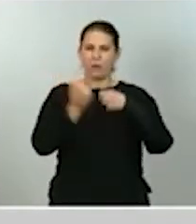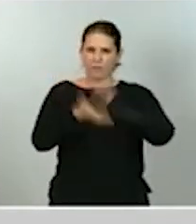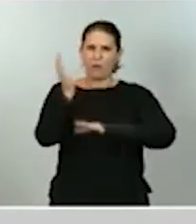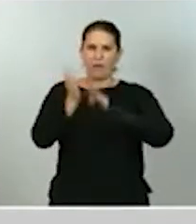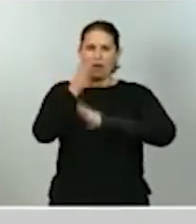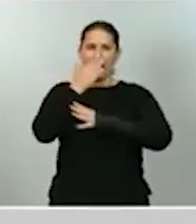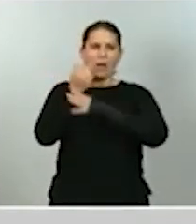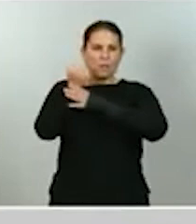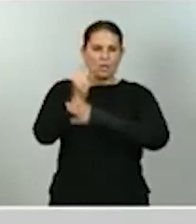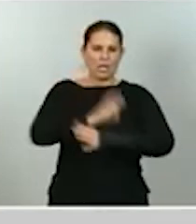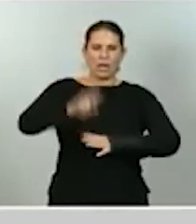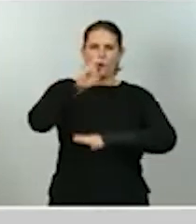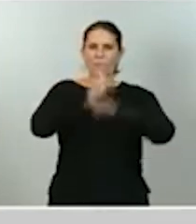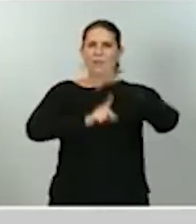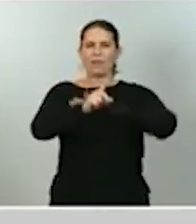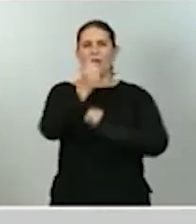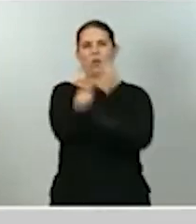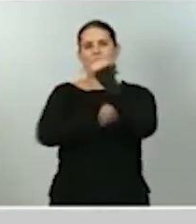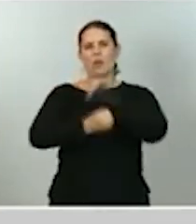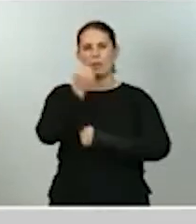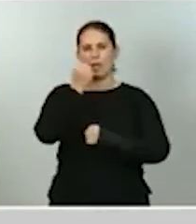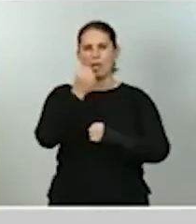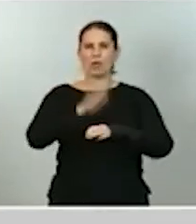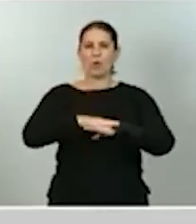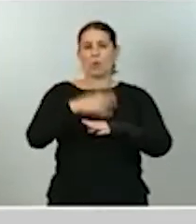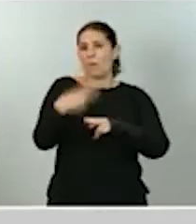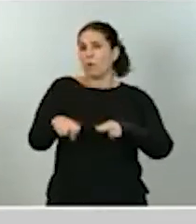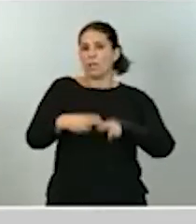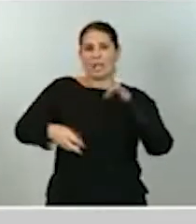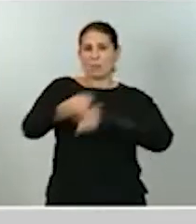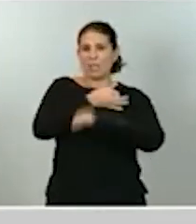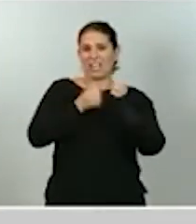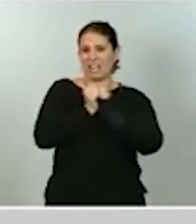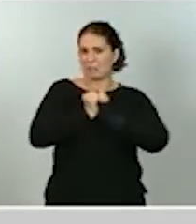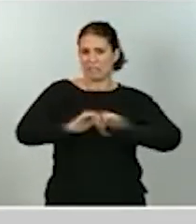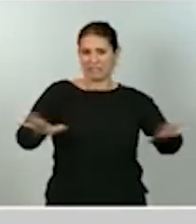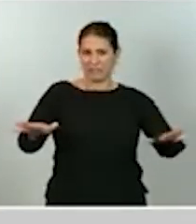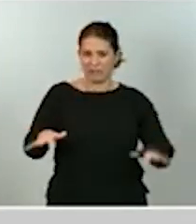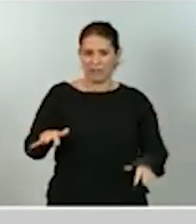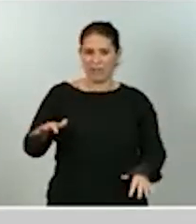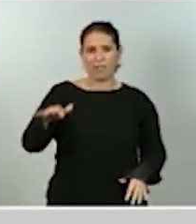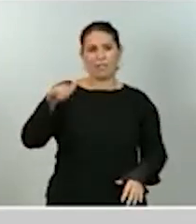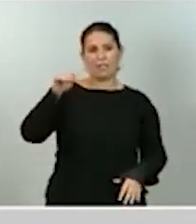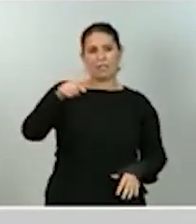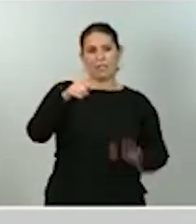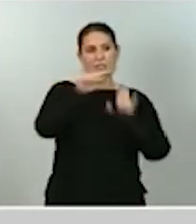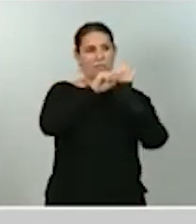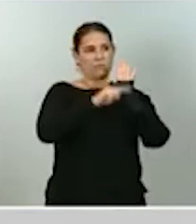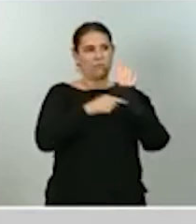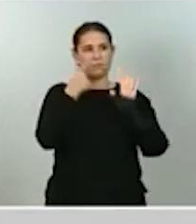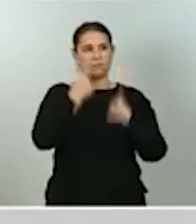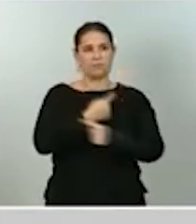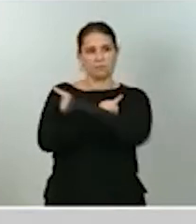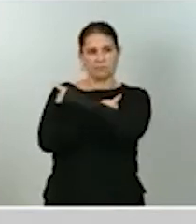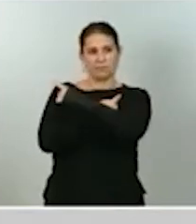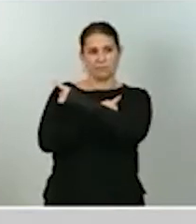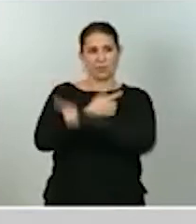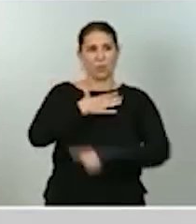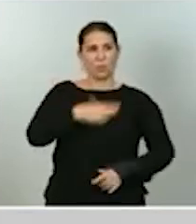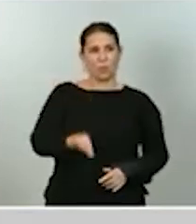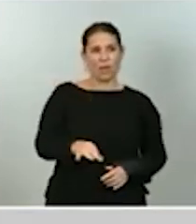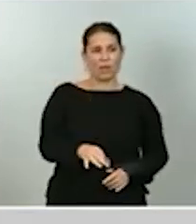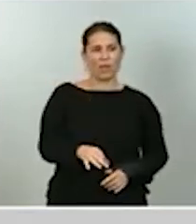una política monetaria expansiva. Y en esta diapositiva tienen el resto de previsiones o hipótesis que subyacen a nuestro